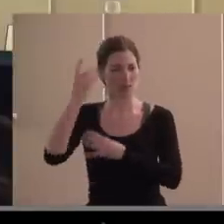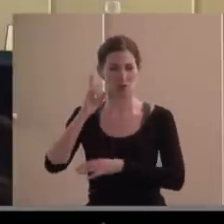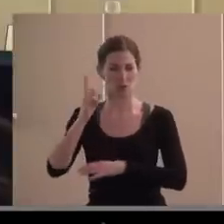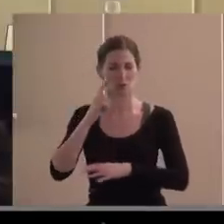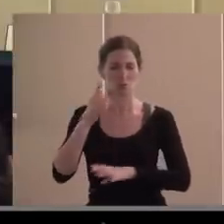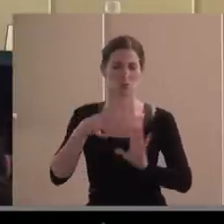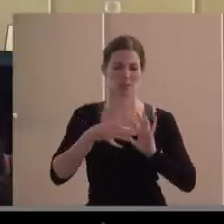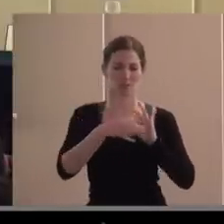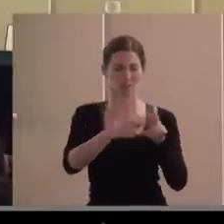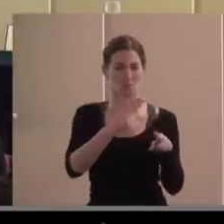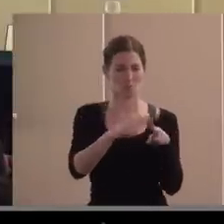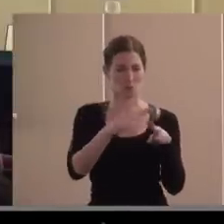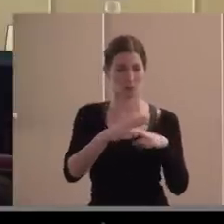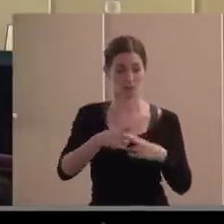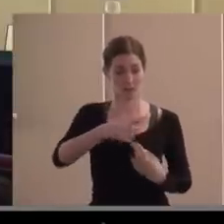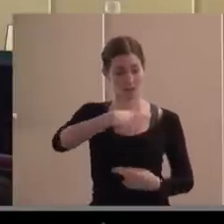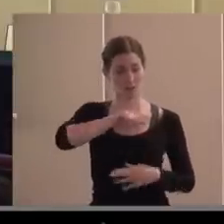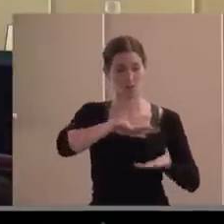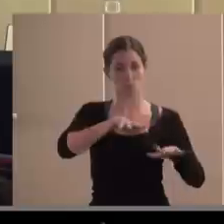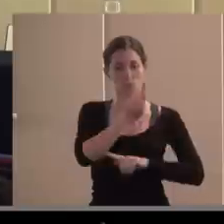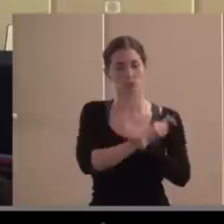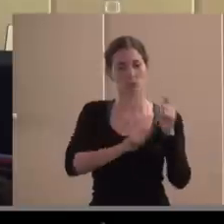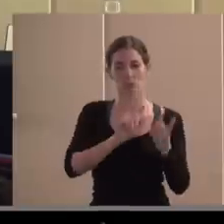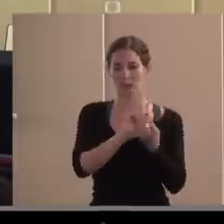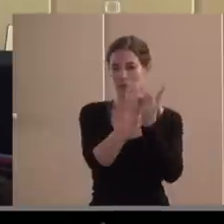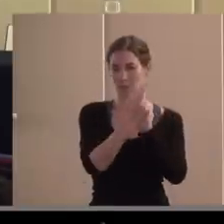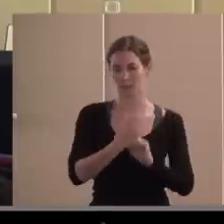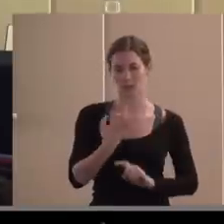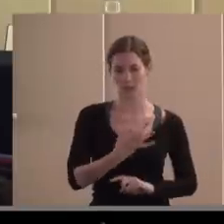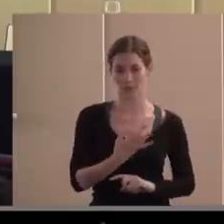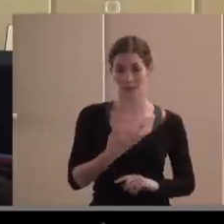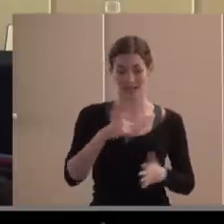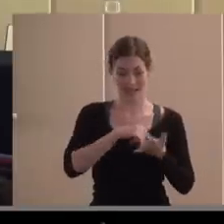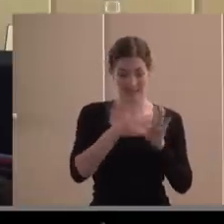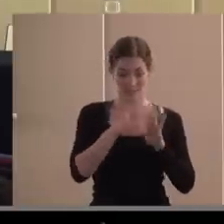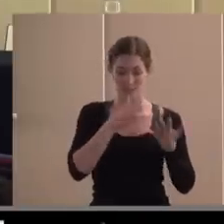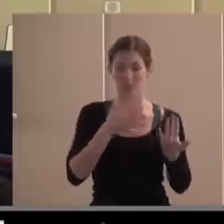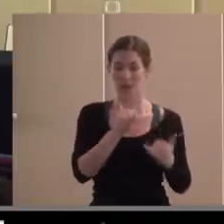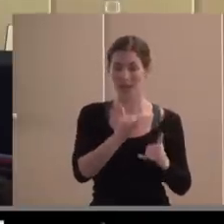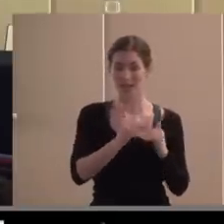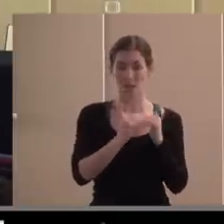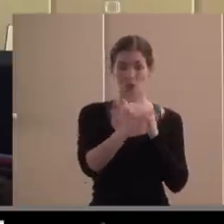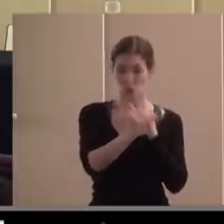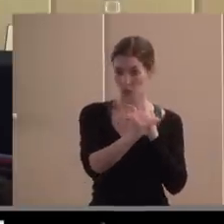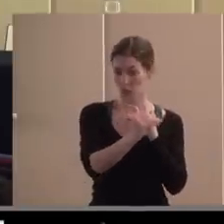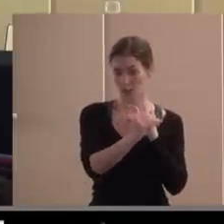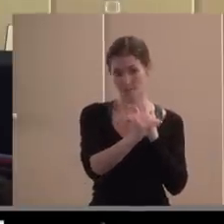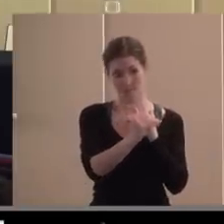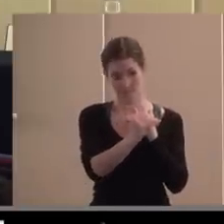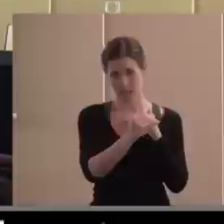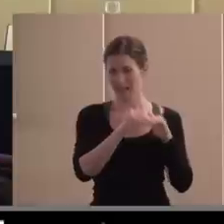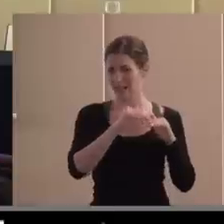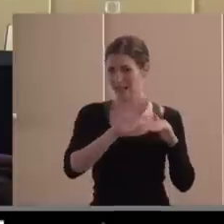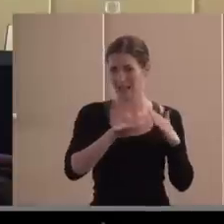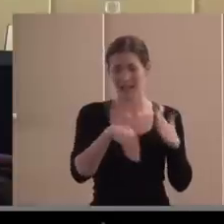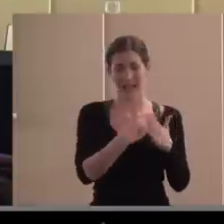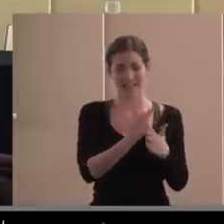tenemos que cambiar. El sistema actual no es que no solo sea sostenible, sino que a veces es no deseable. Tiene muchas cosas